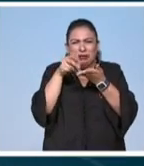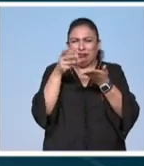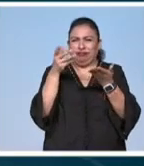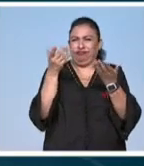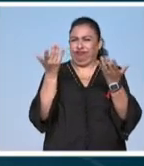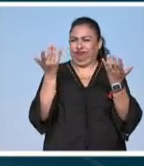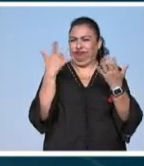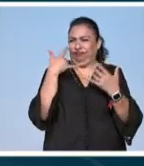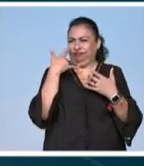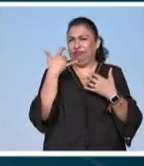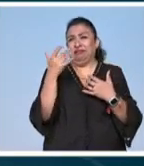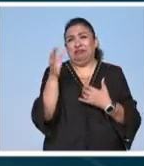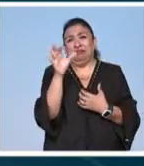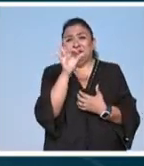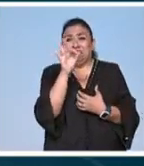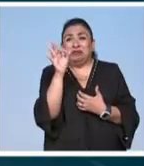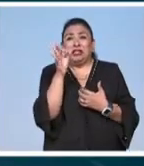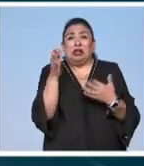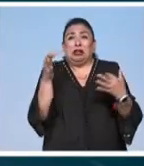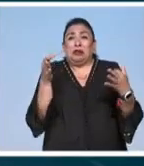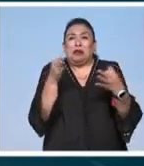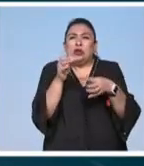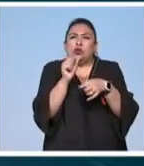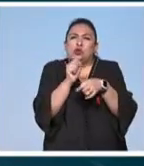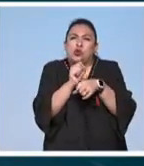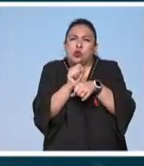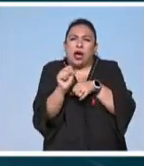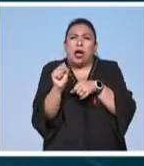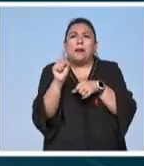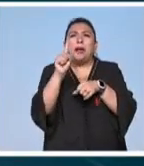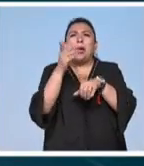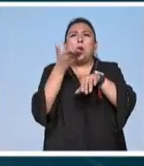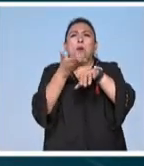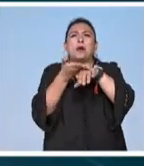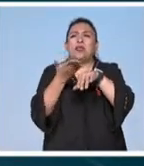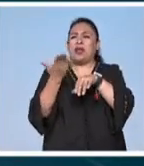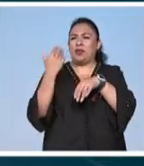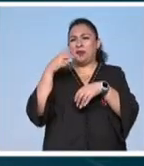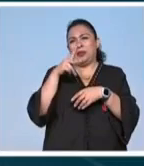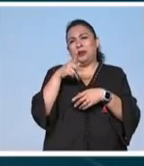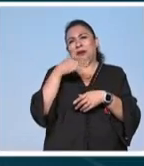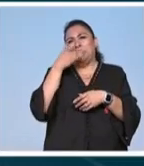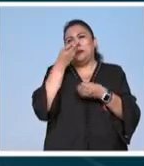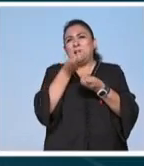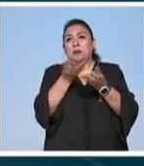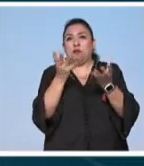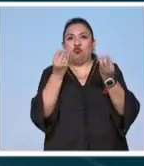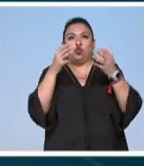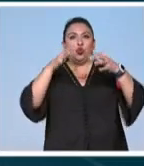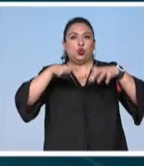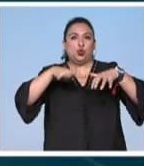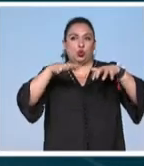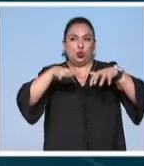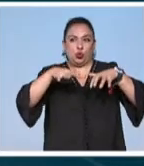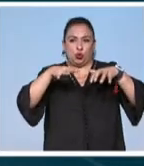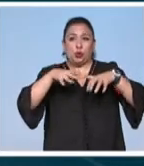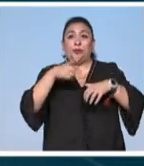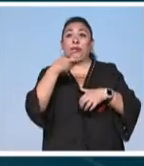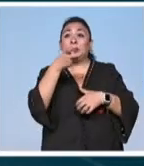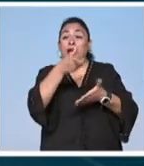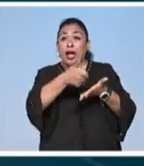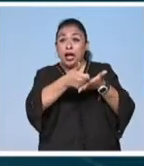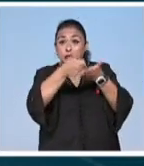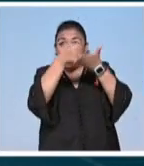lo cual podría deberse a un invierno más suave y a la humedad de la pasada primavera que fue muy lluviosa eso